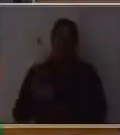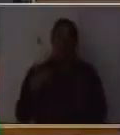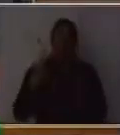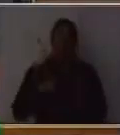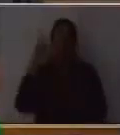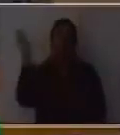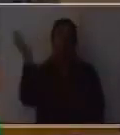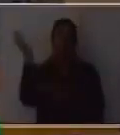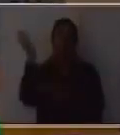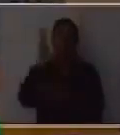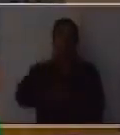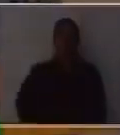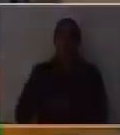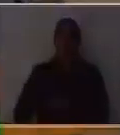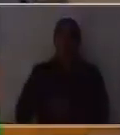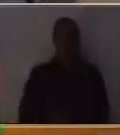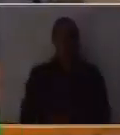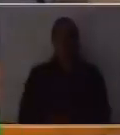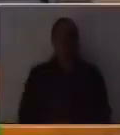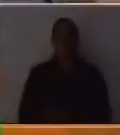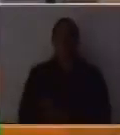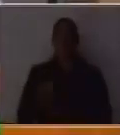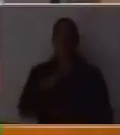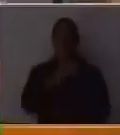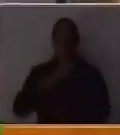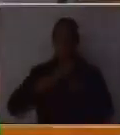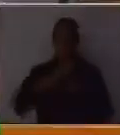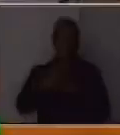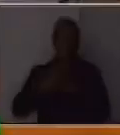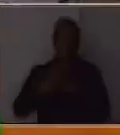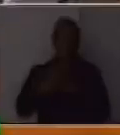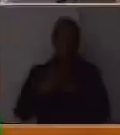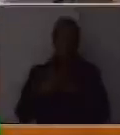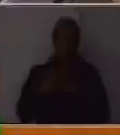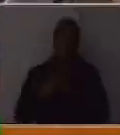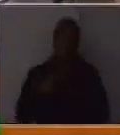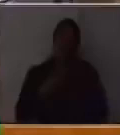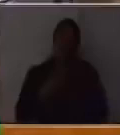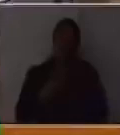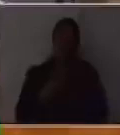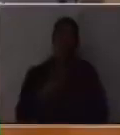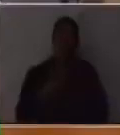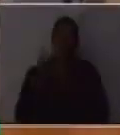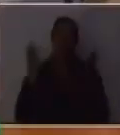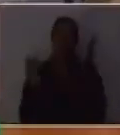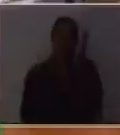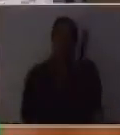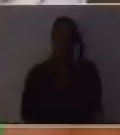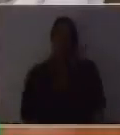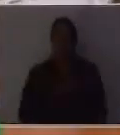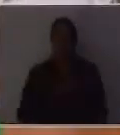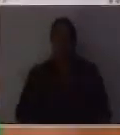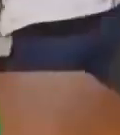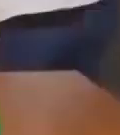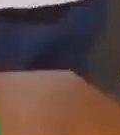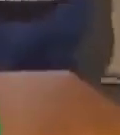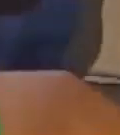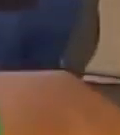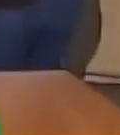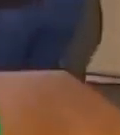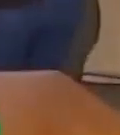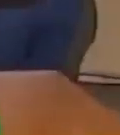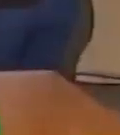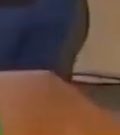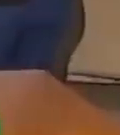sacan la madera. De la madera obtenemos los muebles, como por